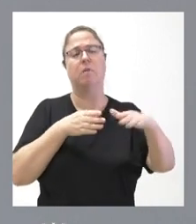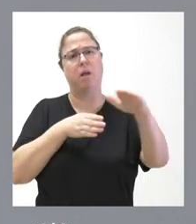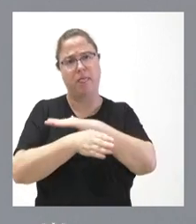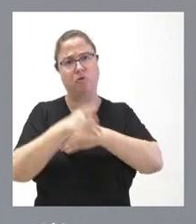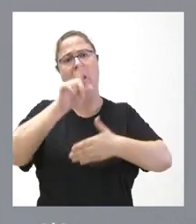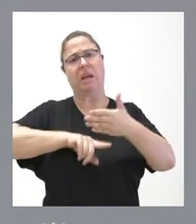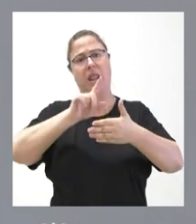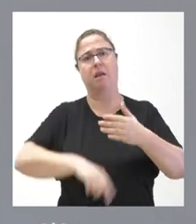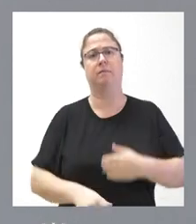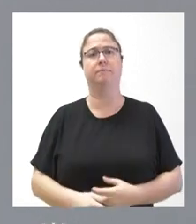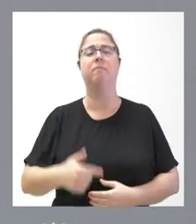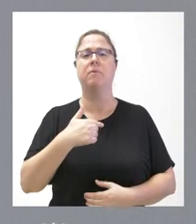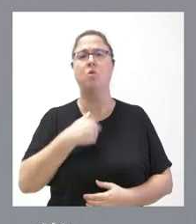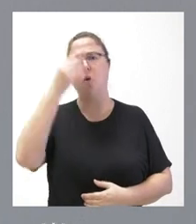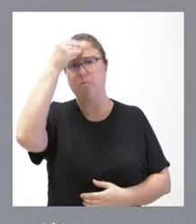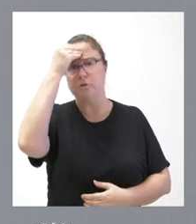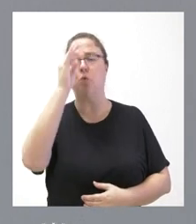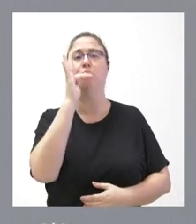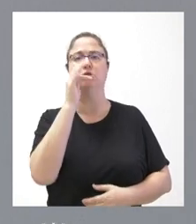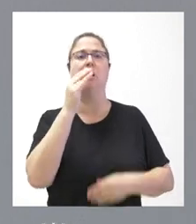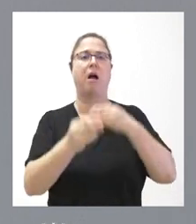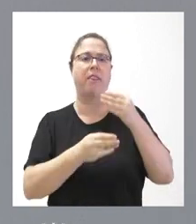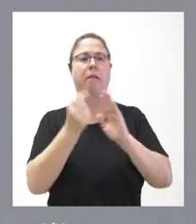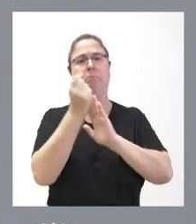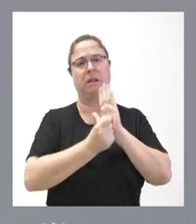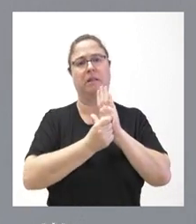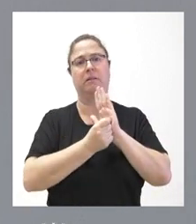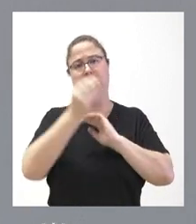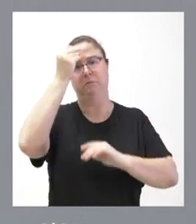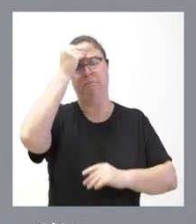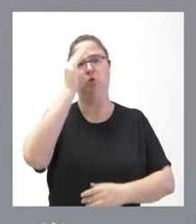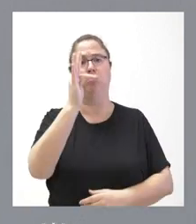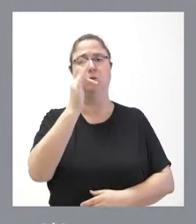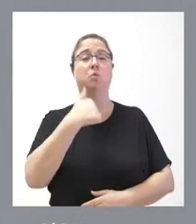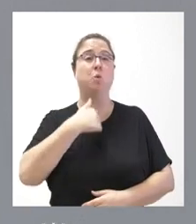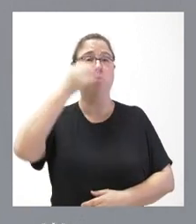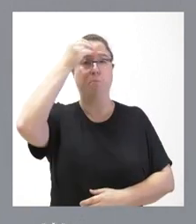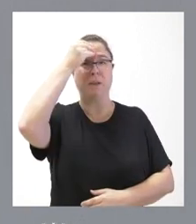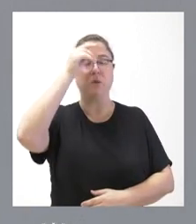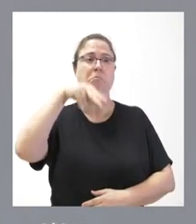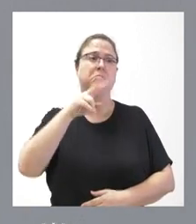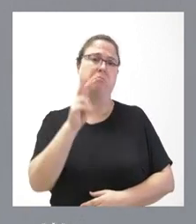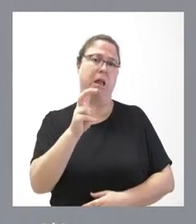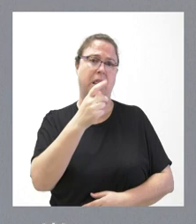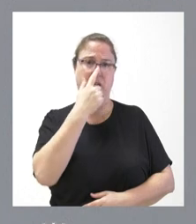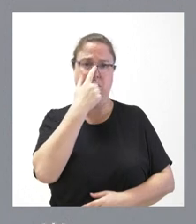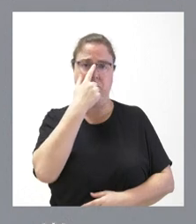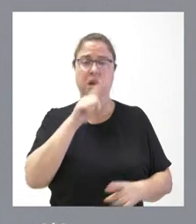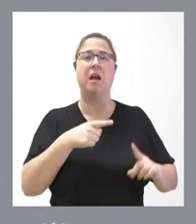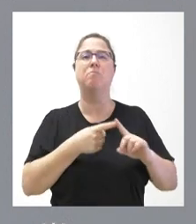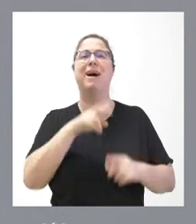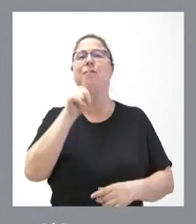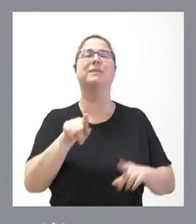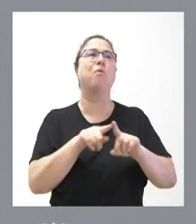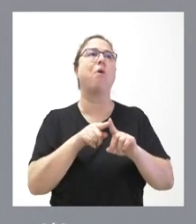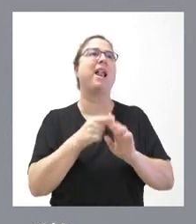al alquiler. Yo creo que es bueno poner en marcha estas medidas me parece a mí que son útiles y no se trata de que se nos